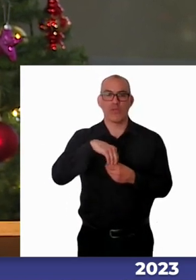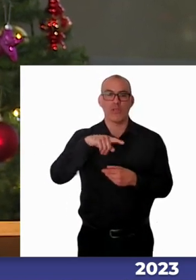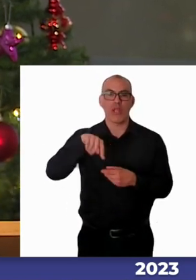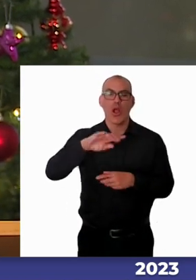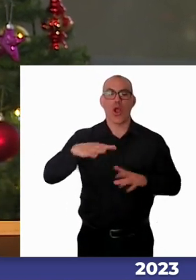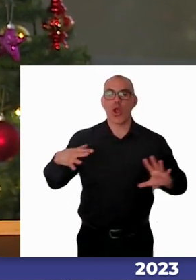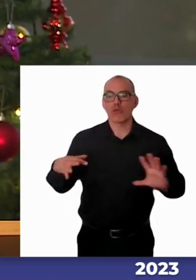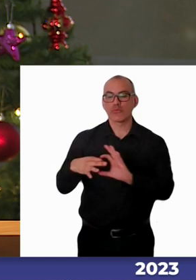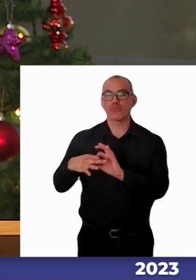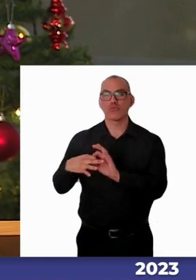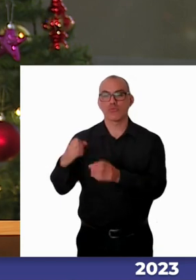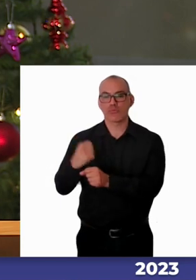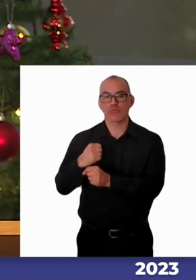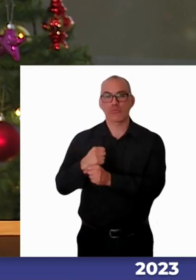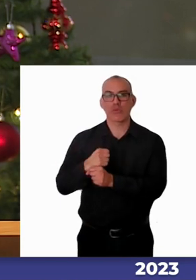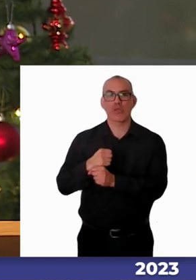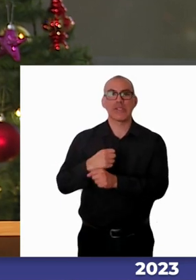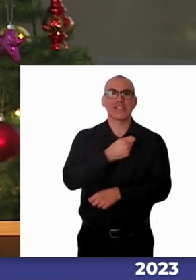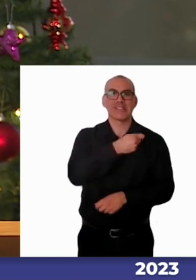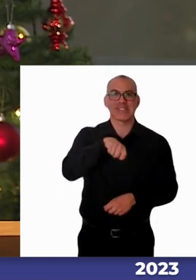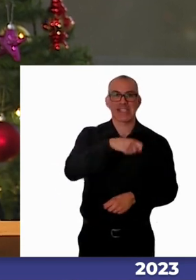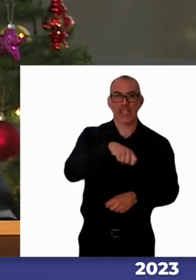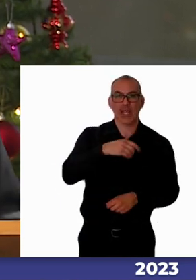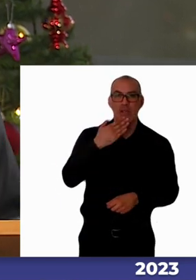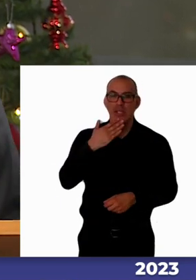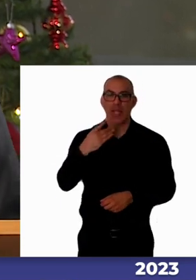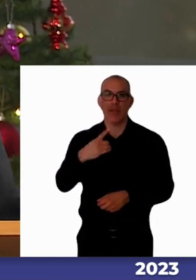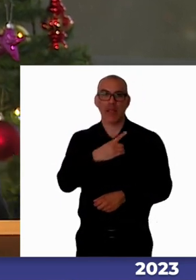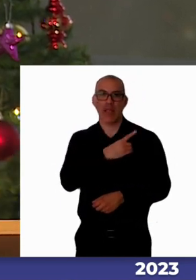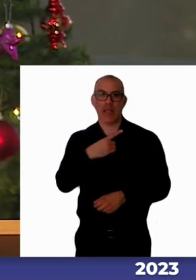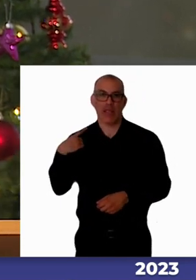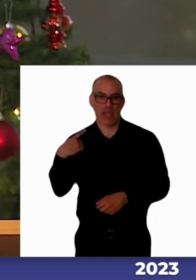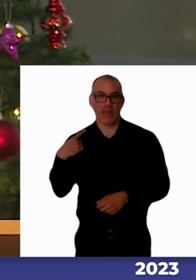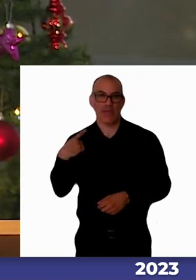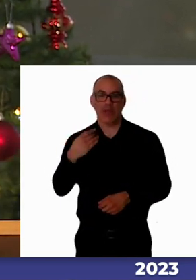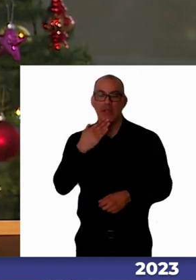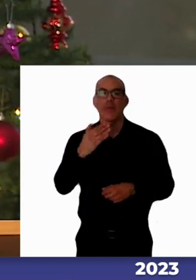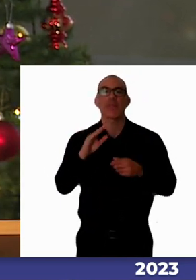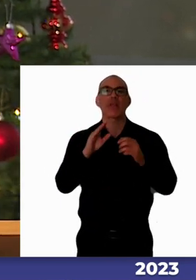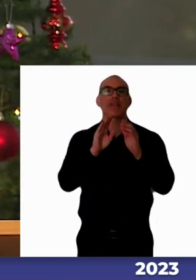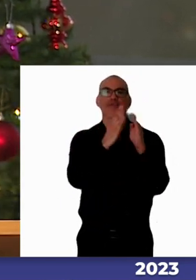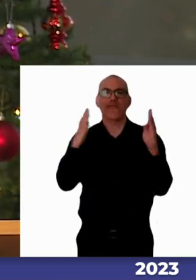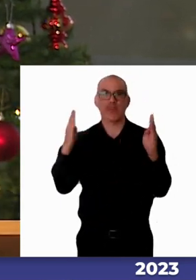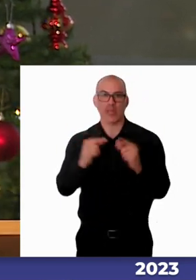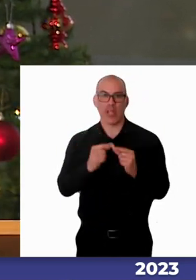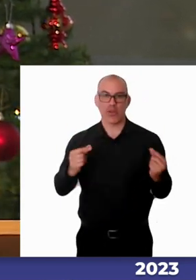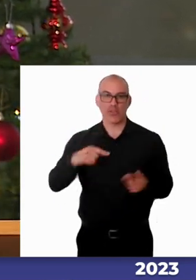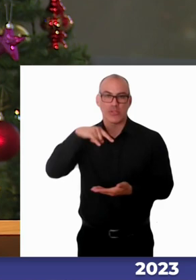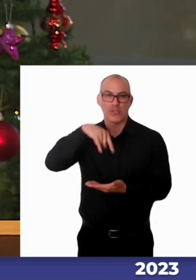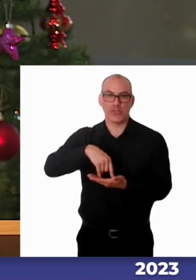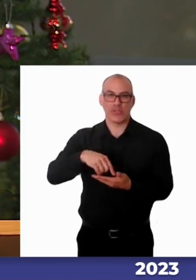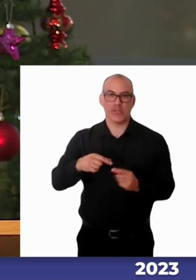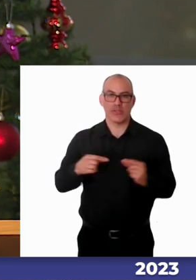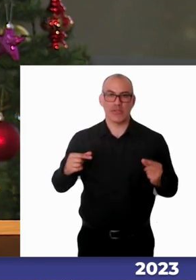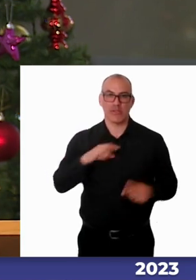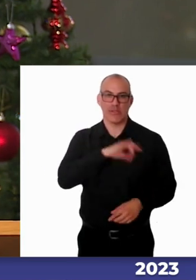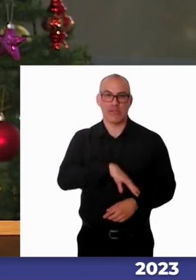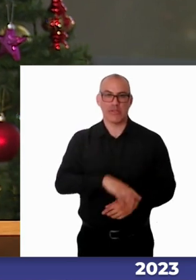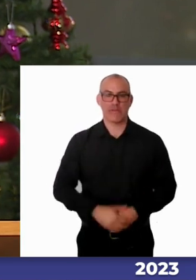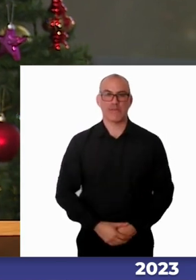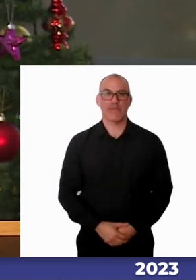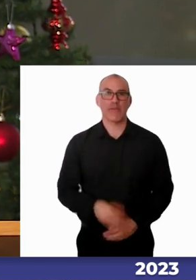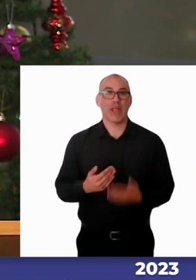el Senado como la Cámara de Diputadas y Diputados y también la Biblioteca del Congreso Nacional. Hace unos momentos atrás,